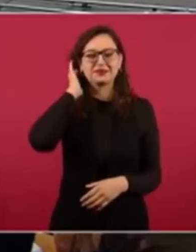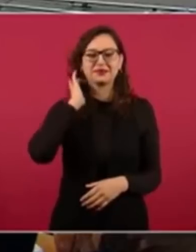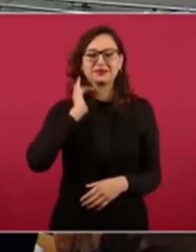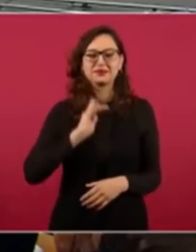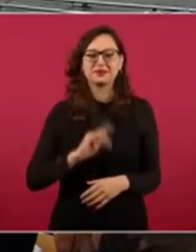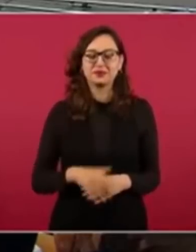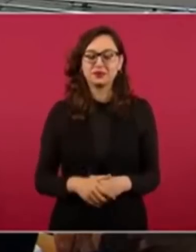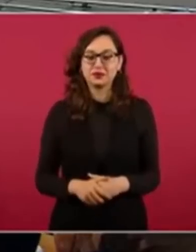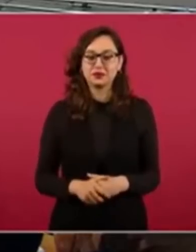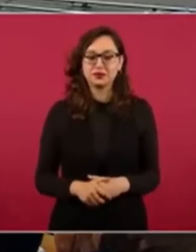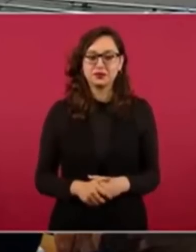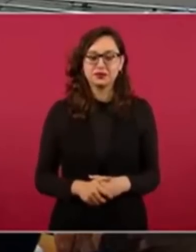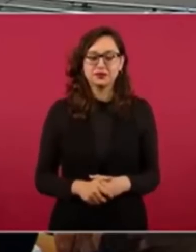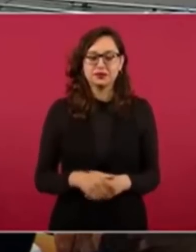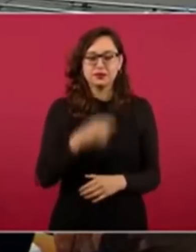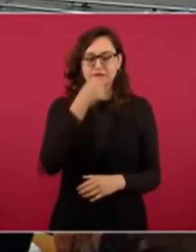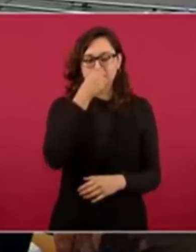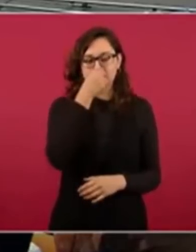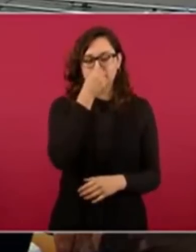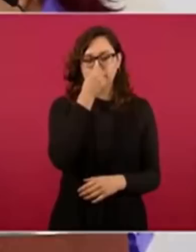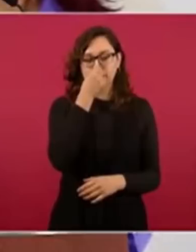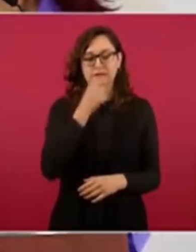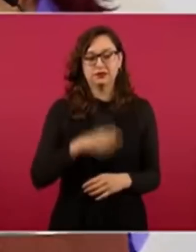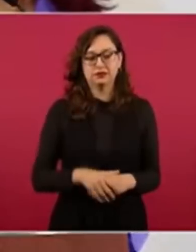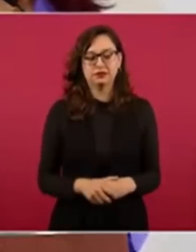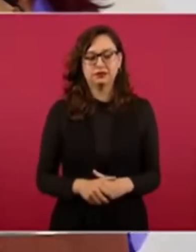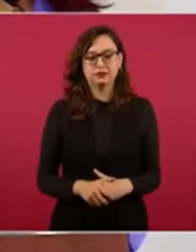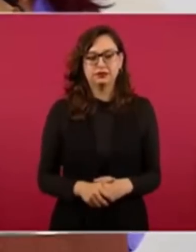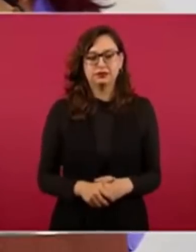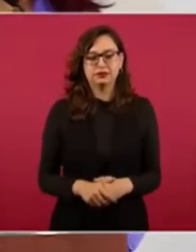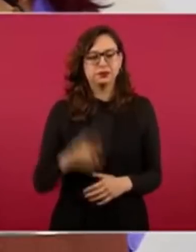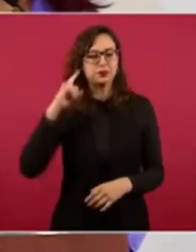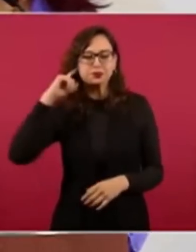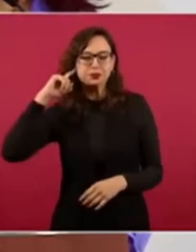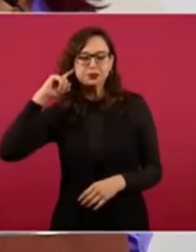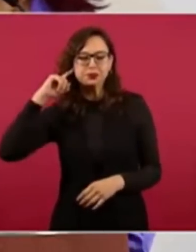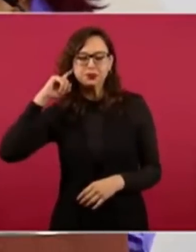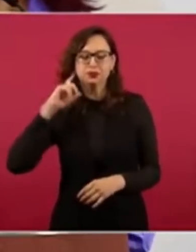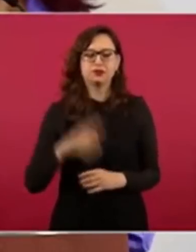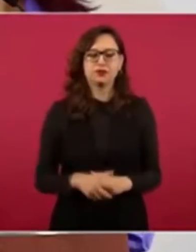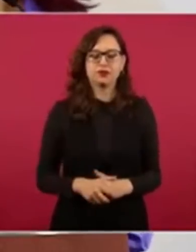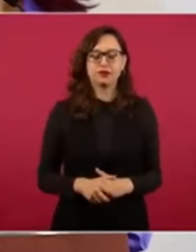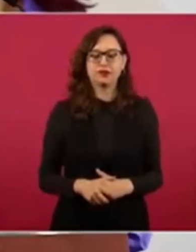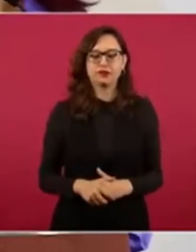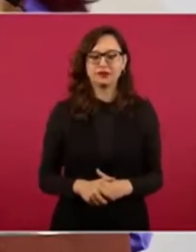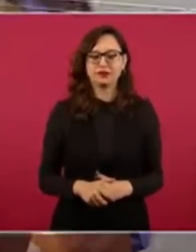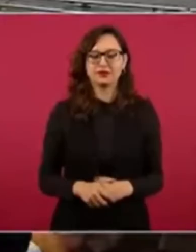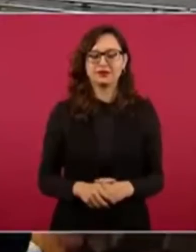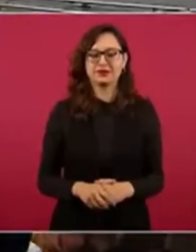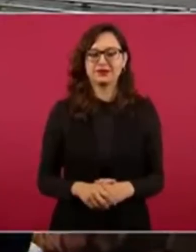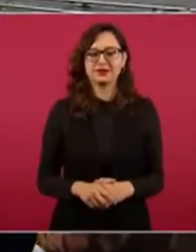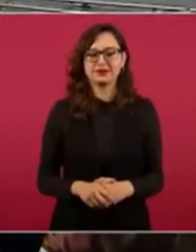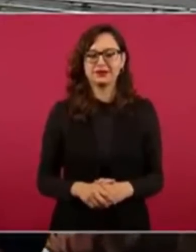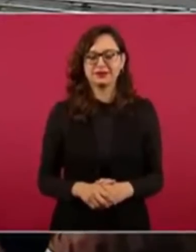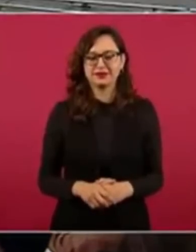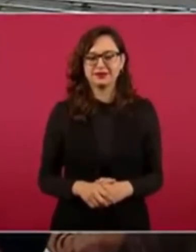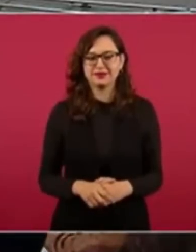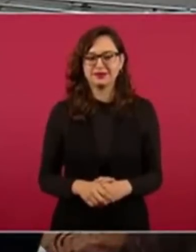podría saberlo nombrado. Pues que Enriquecemo lo incluyó con sus militares son académicos. Ah, sí. Todo, Sí,